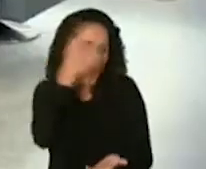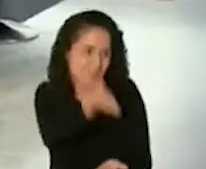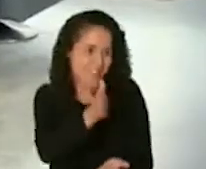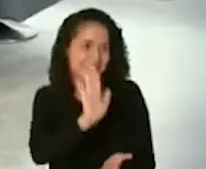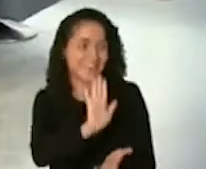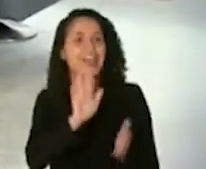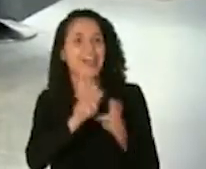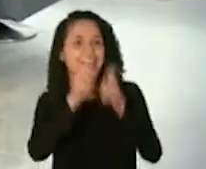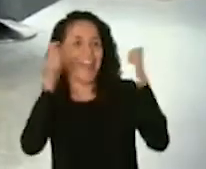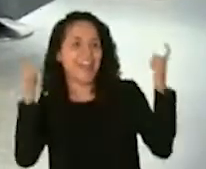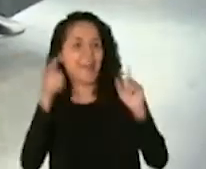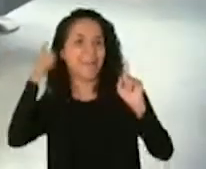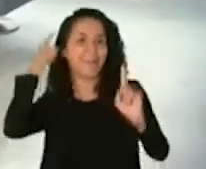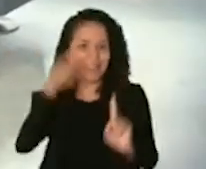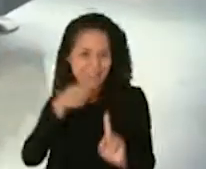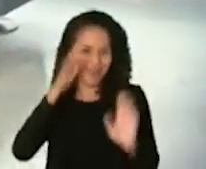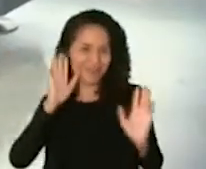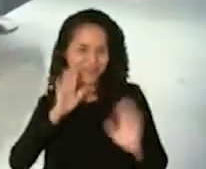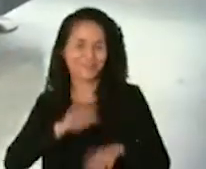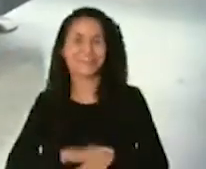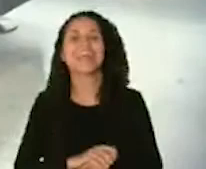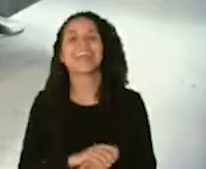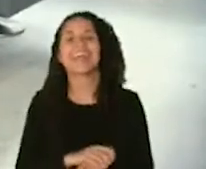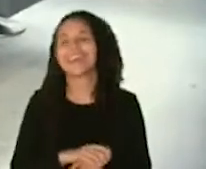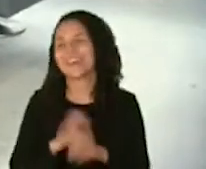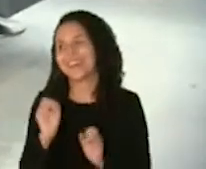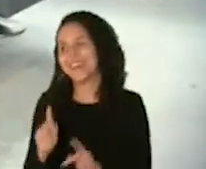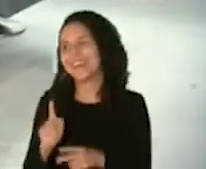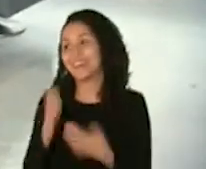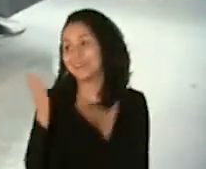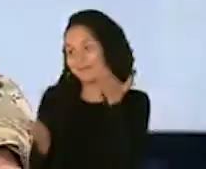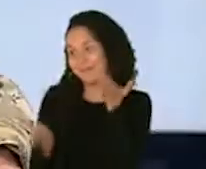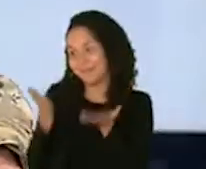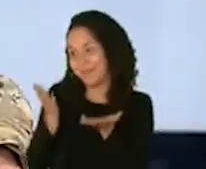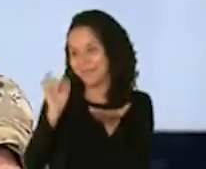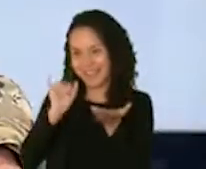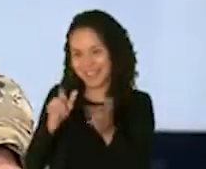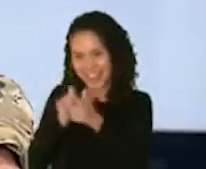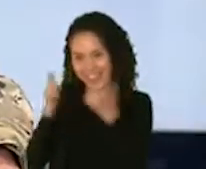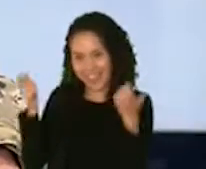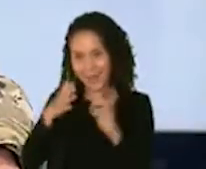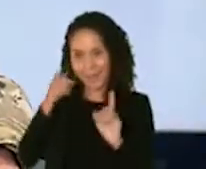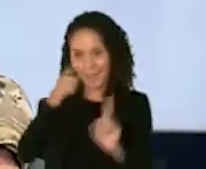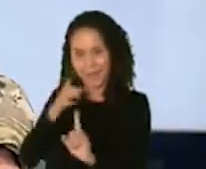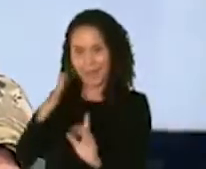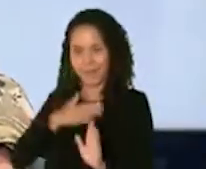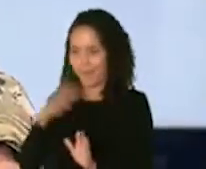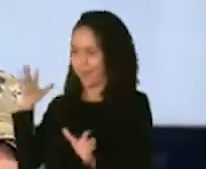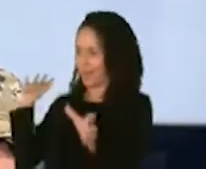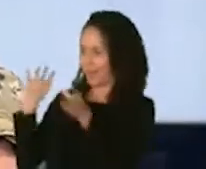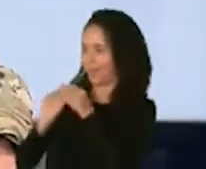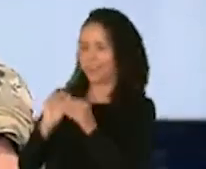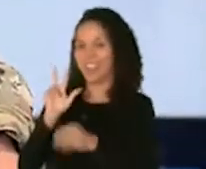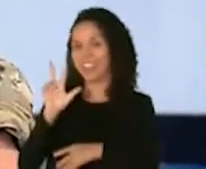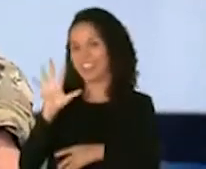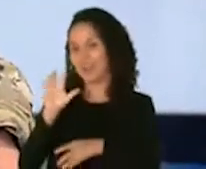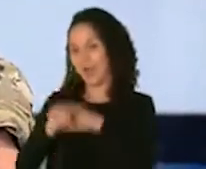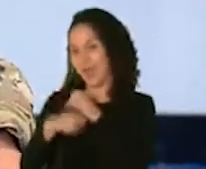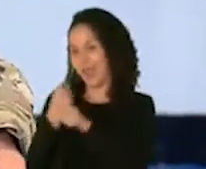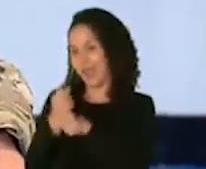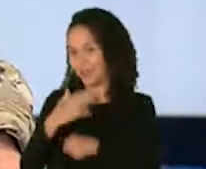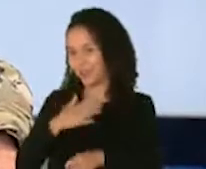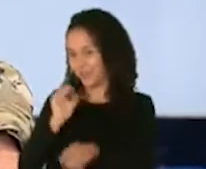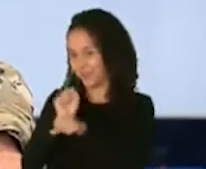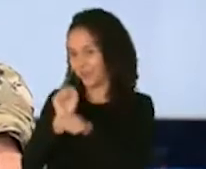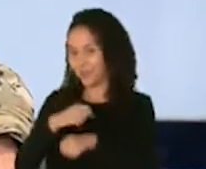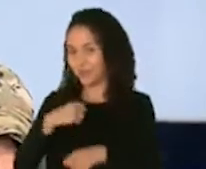gran misión. Ok. Ok. Y posiblemente es la gran misión de mi carrera militar de 35 años. Yo